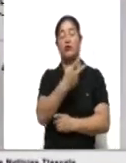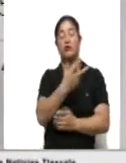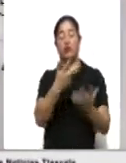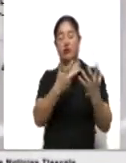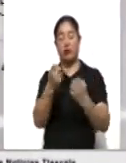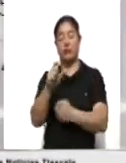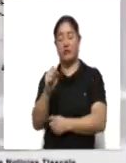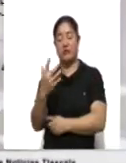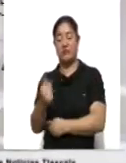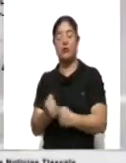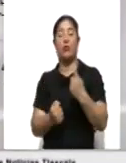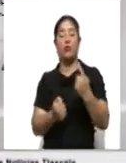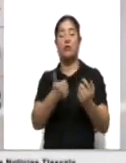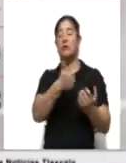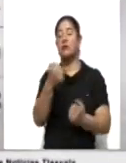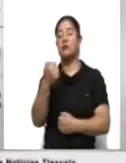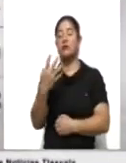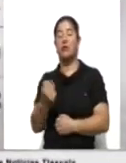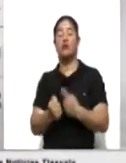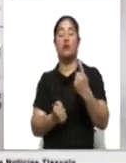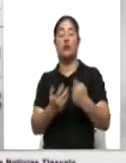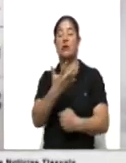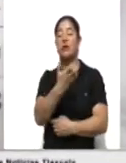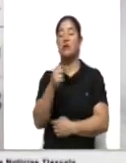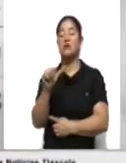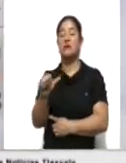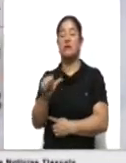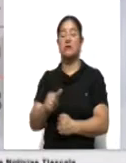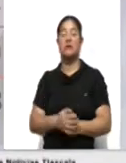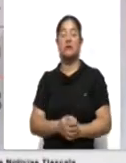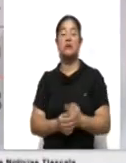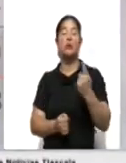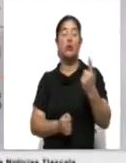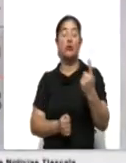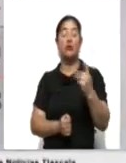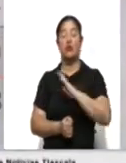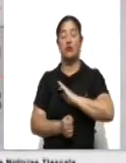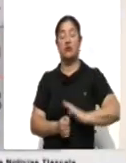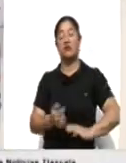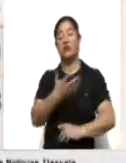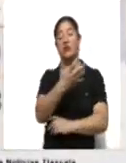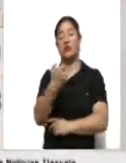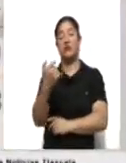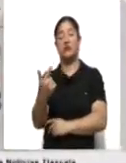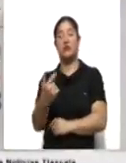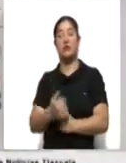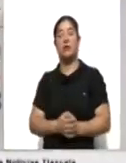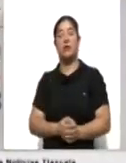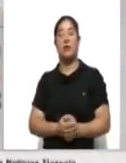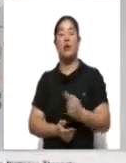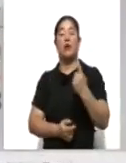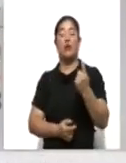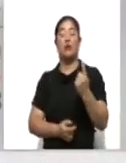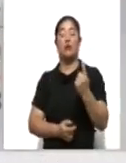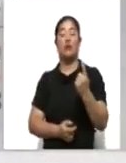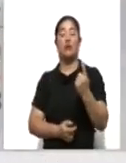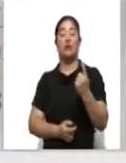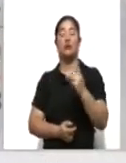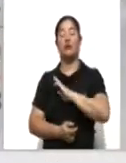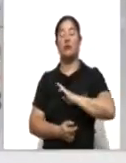Yauquemecan 604, Contla 516, San Pablo del Monte 507, Ixtacuistla